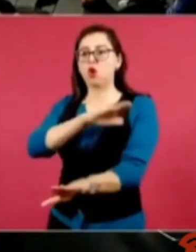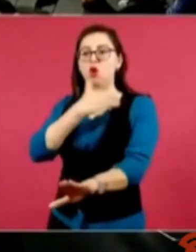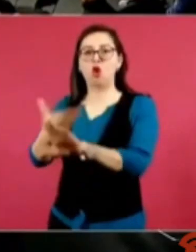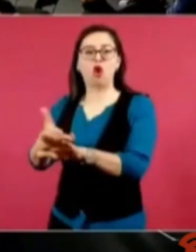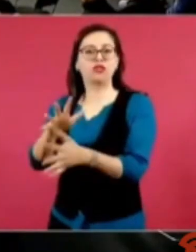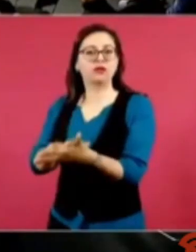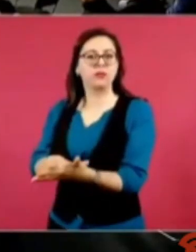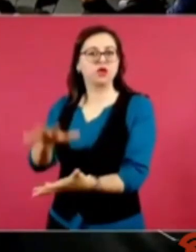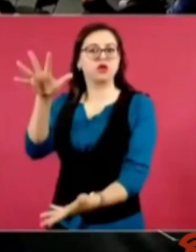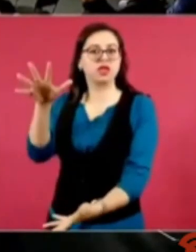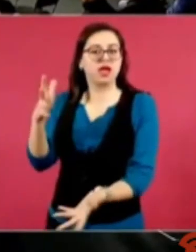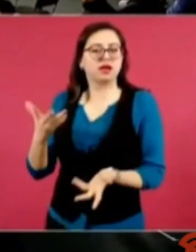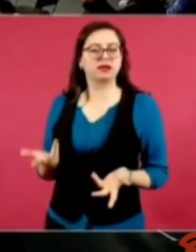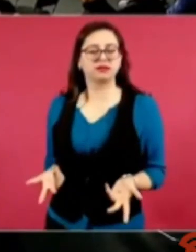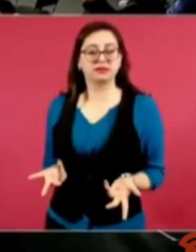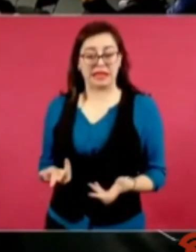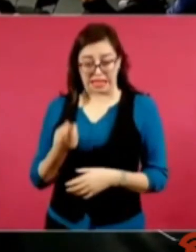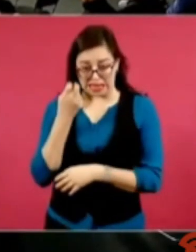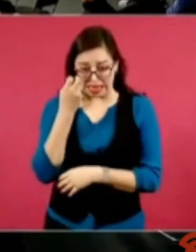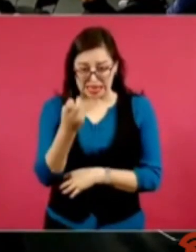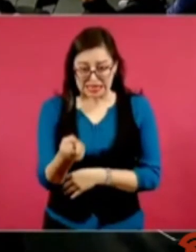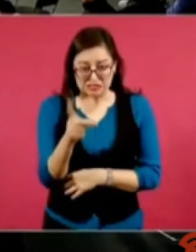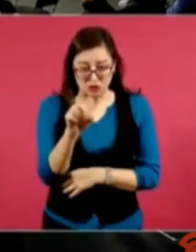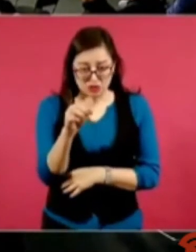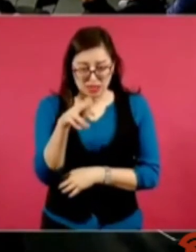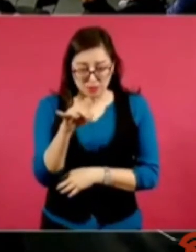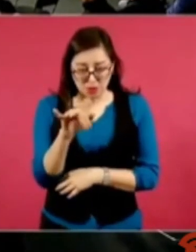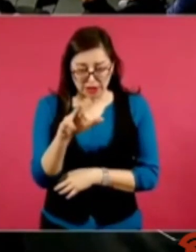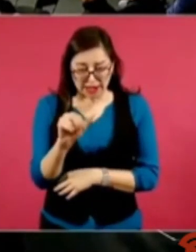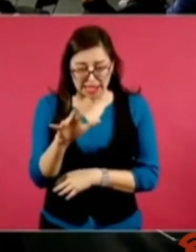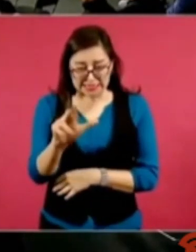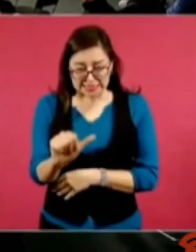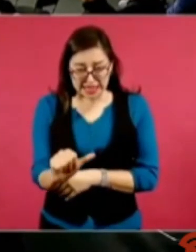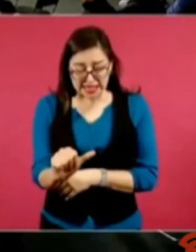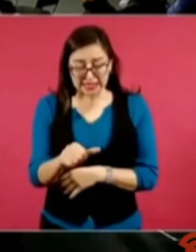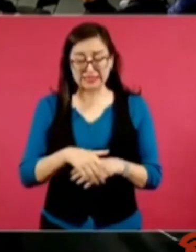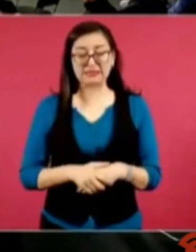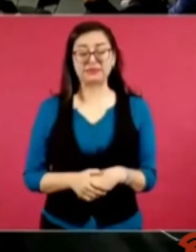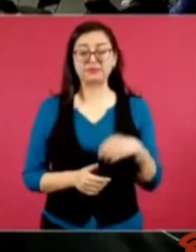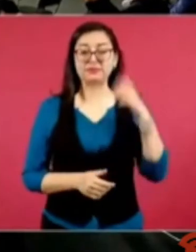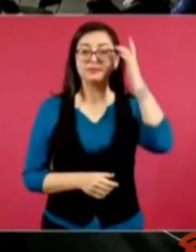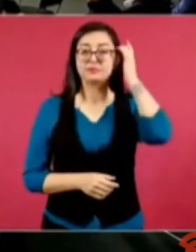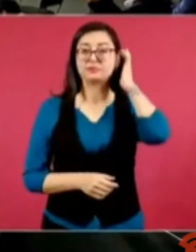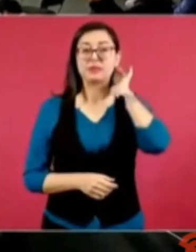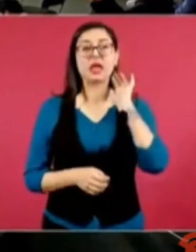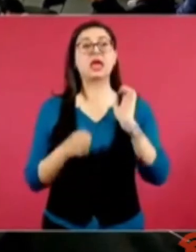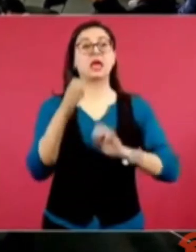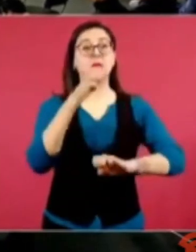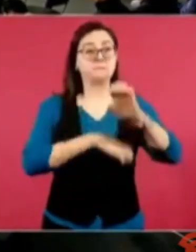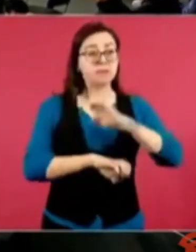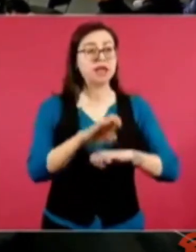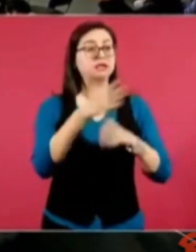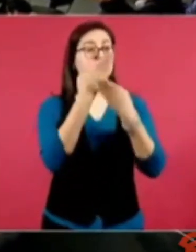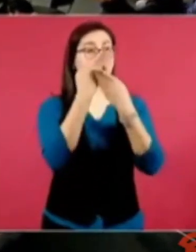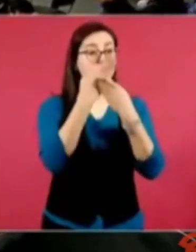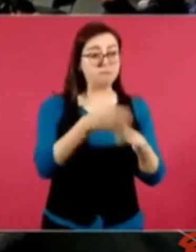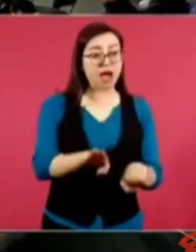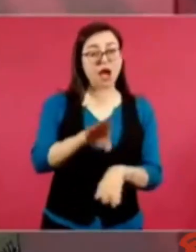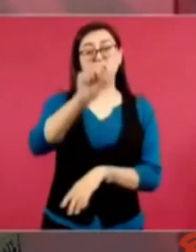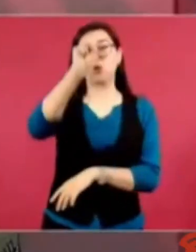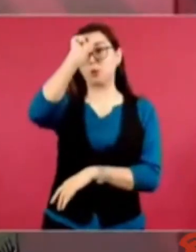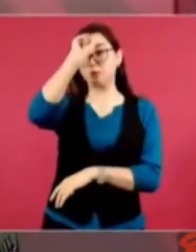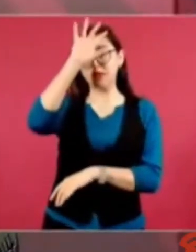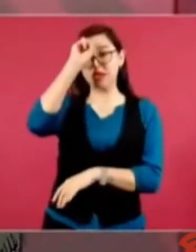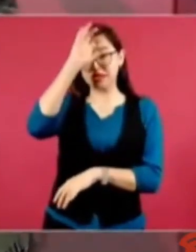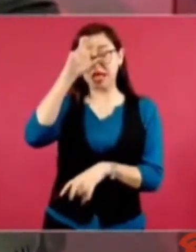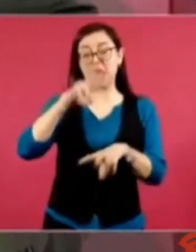Pues se privatizaron las empresas públicas, los bancos, las minas, los